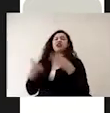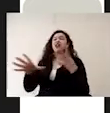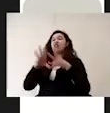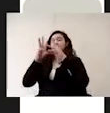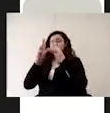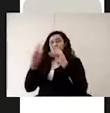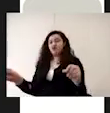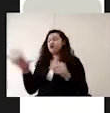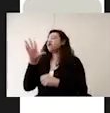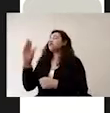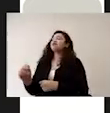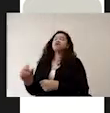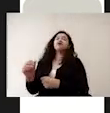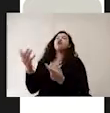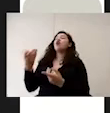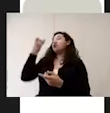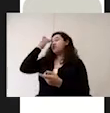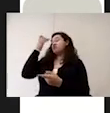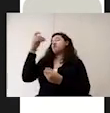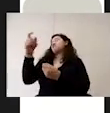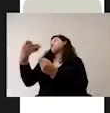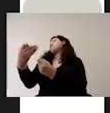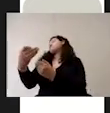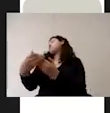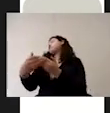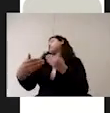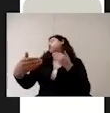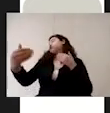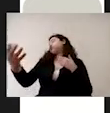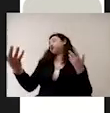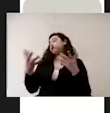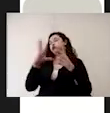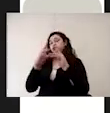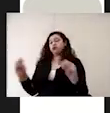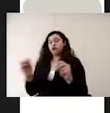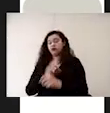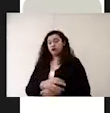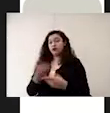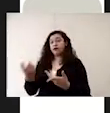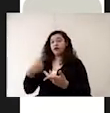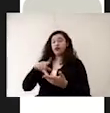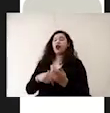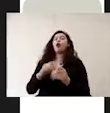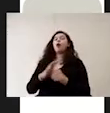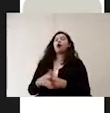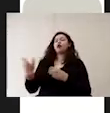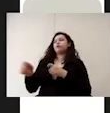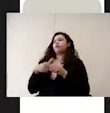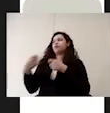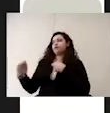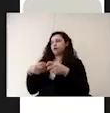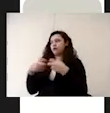o que tardan demasiado tiempo en hacerlo y dentro de estos encontramos obviamente los plásticos,